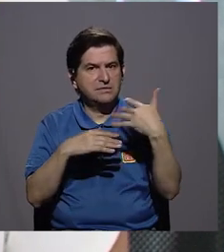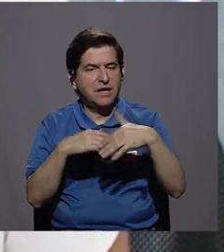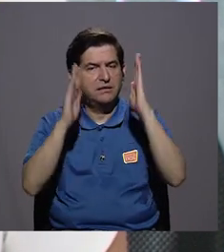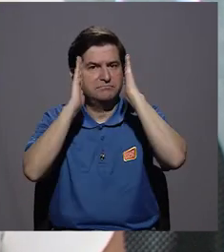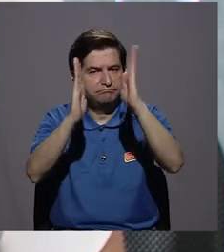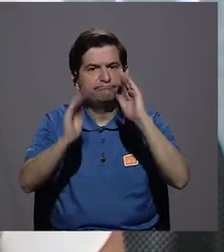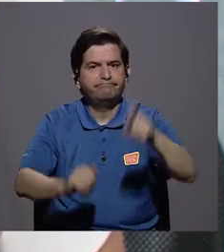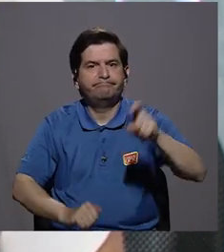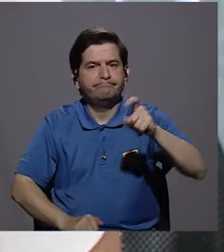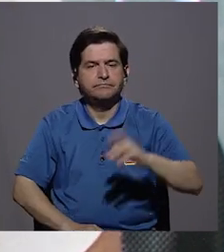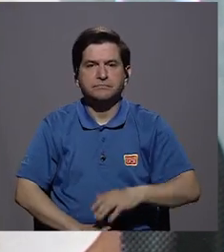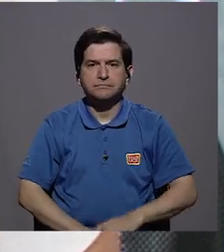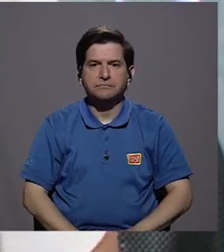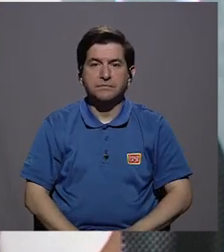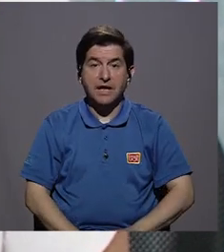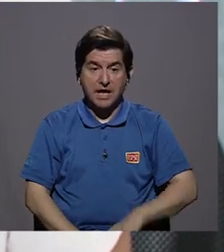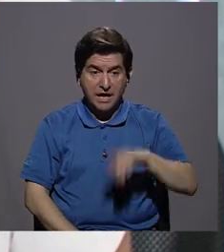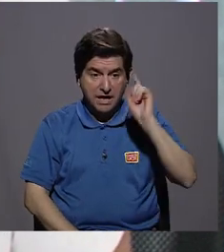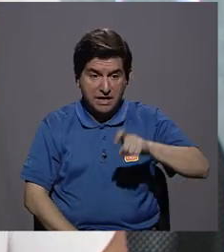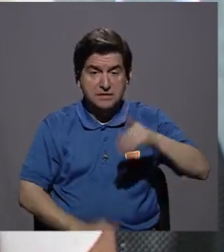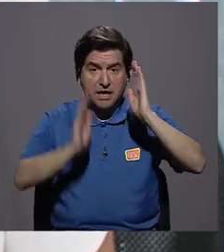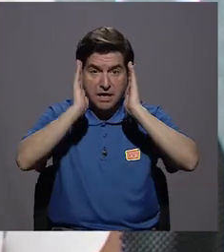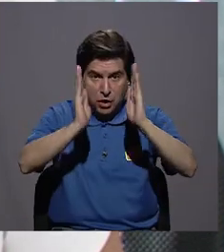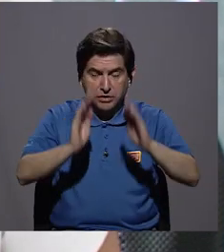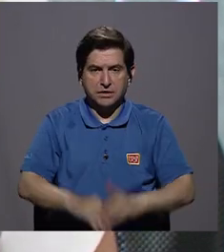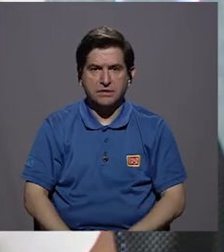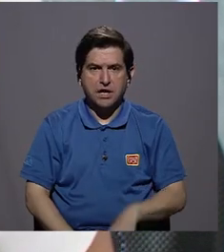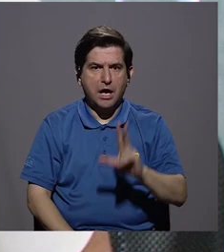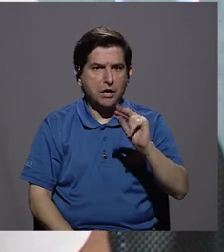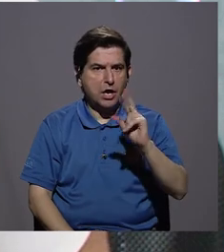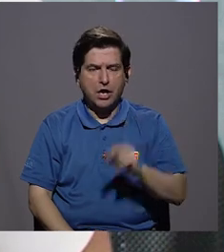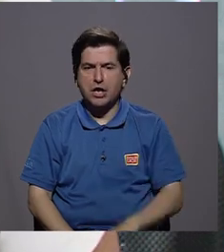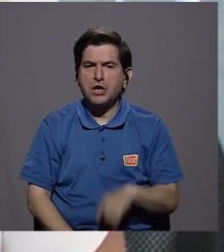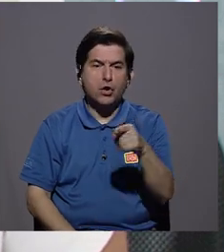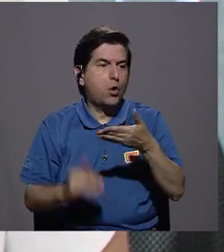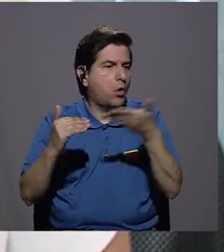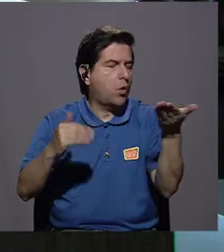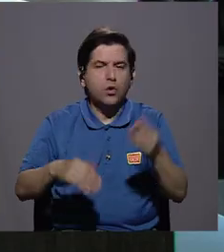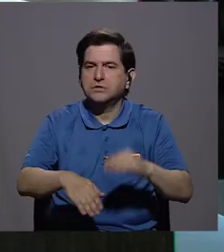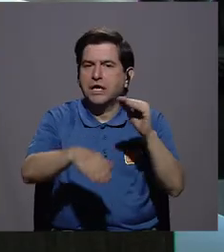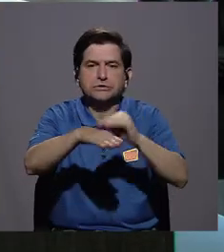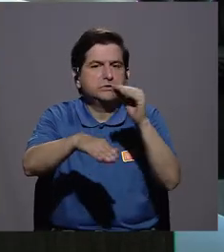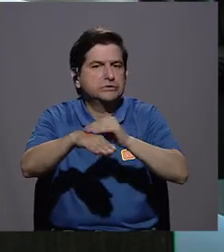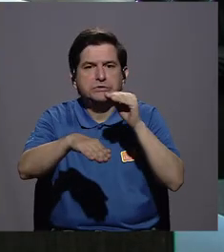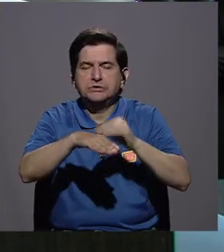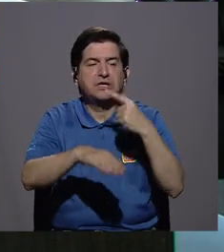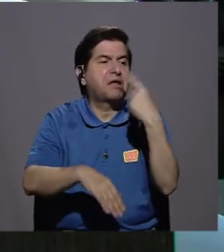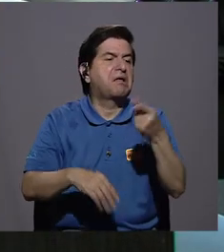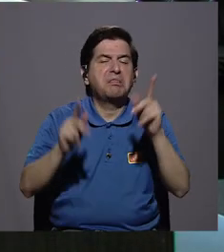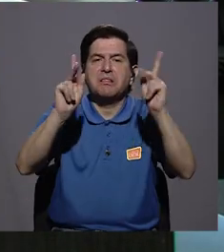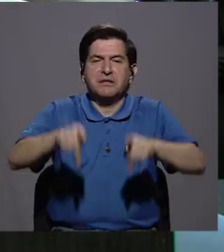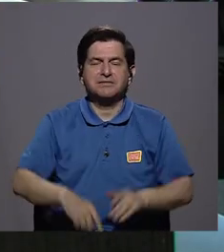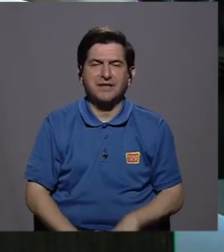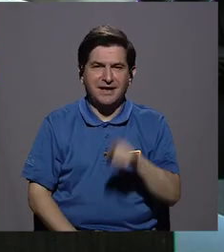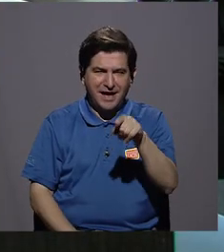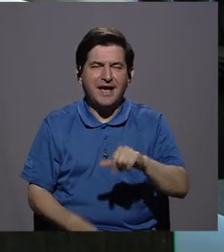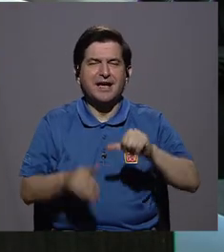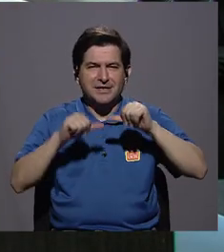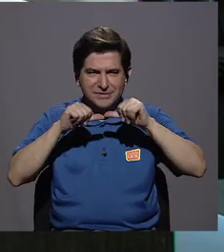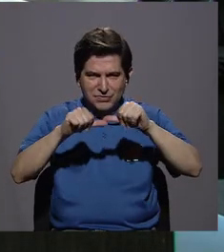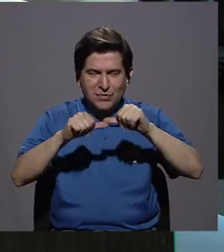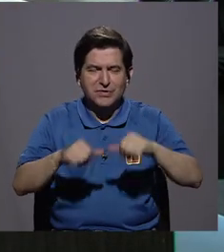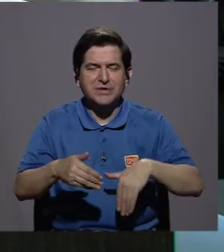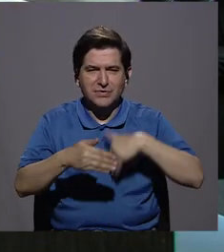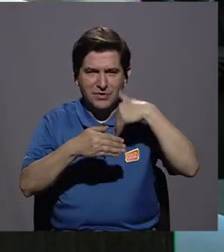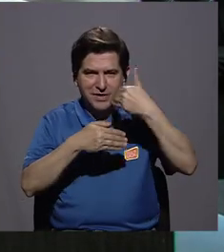debe de atender. Se debe de atender y no se debe de poner un montón de cosas que dice la gente. Eso es lo que quiero retomar